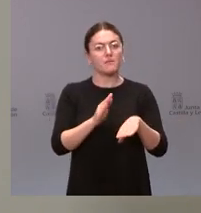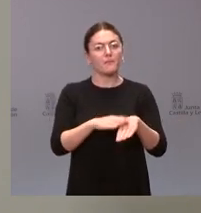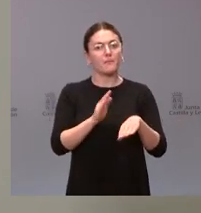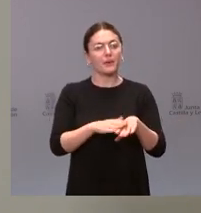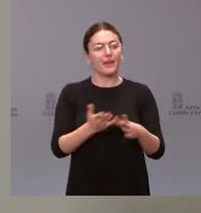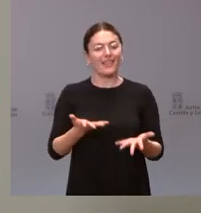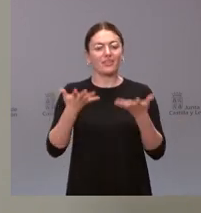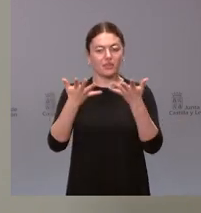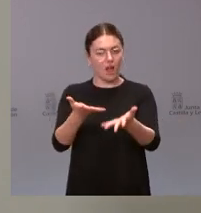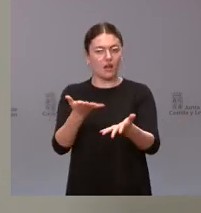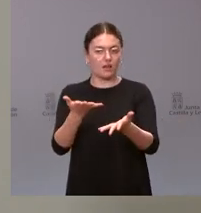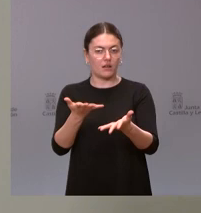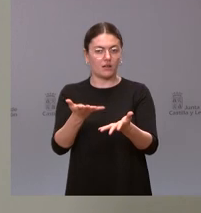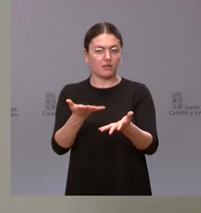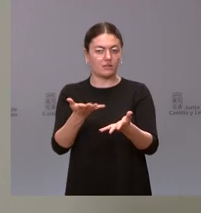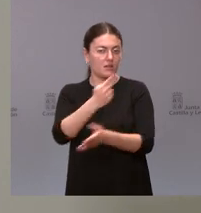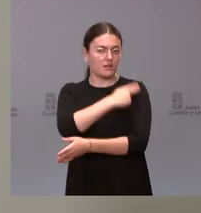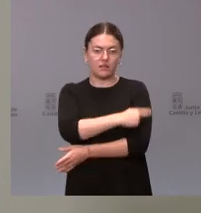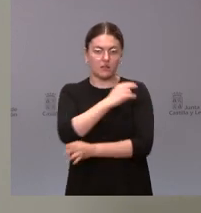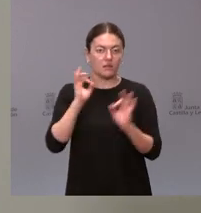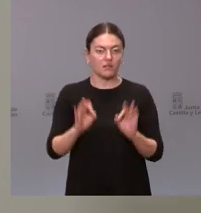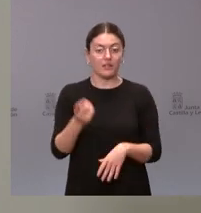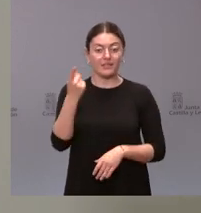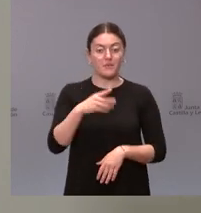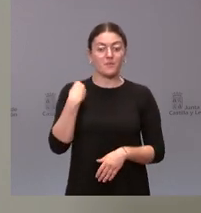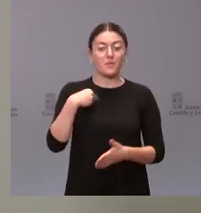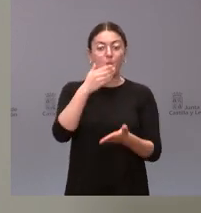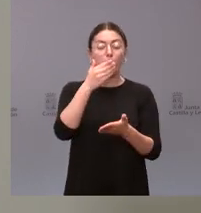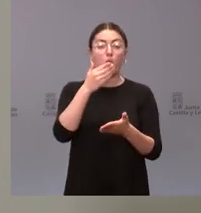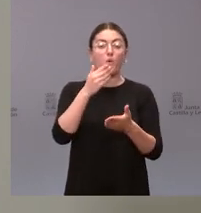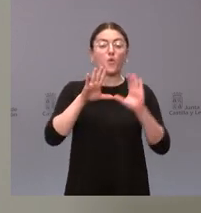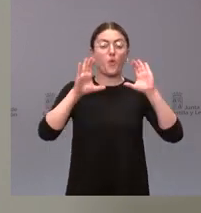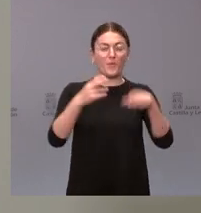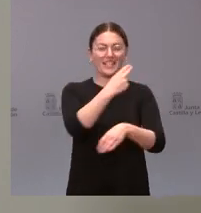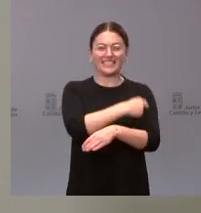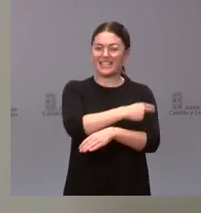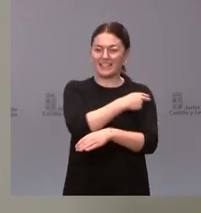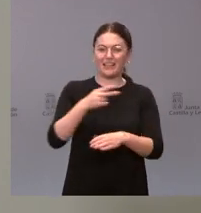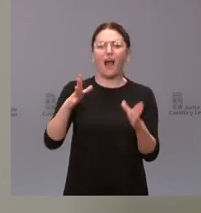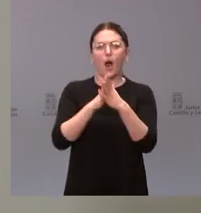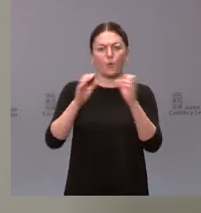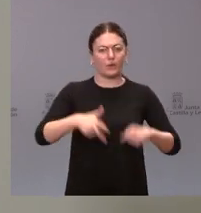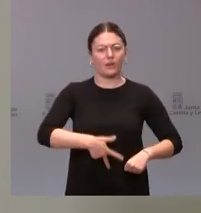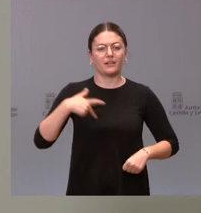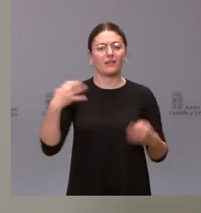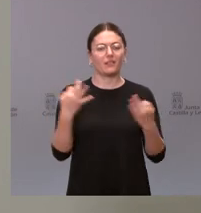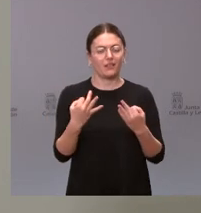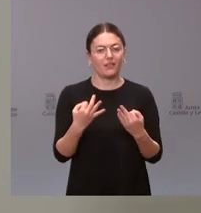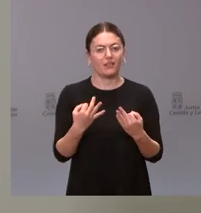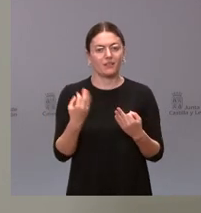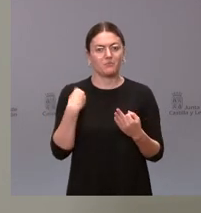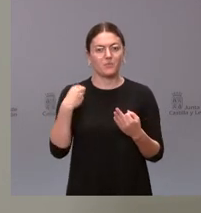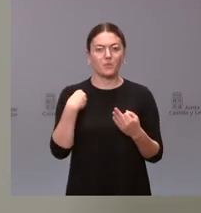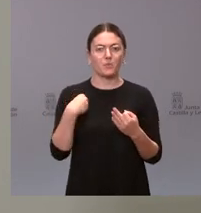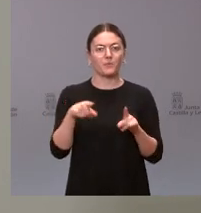también es un acuerdo generalizado en el ámbito de la comunidad sanitaria el hecho de que se mejore el papel